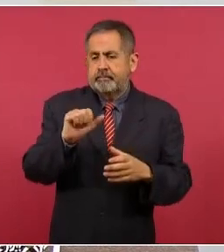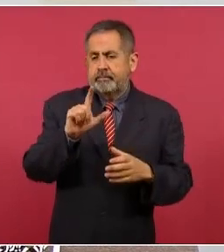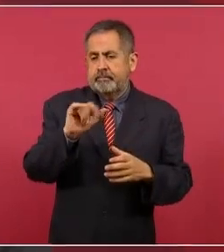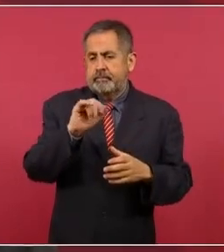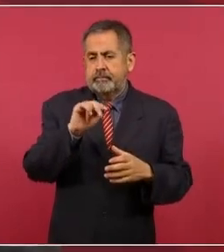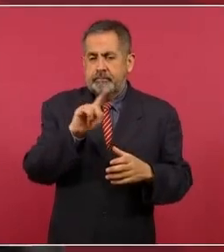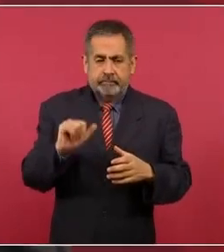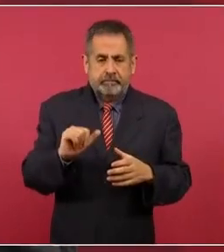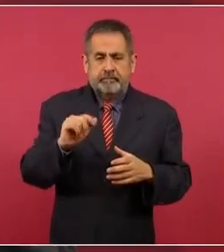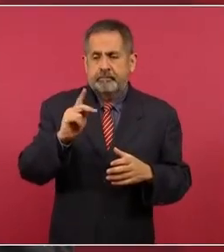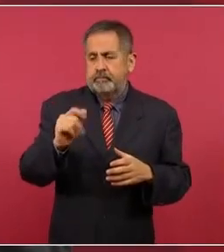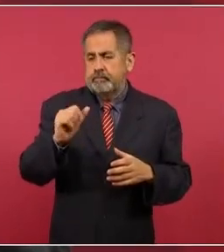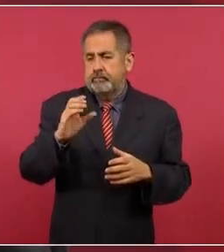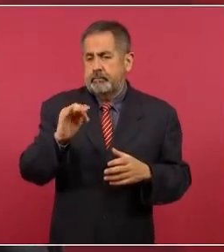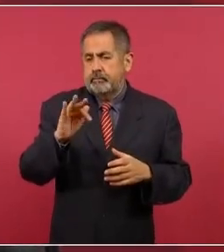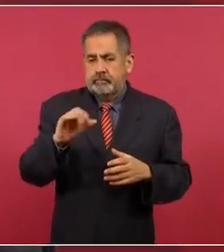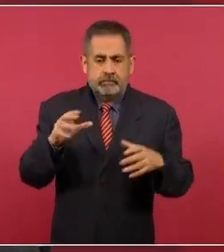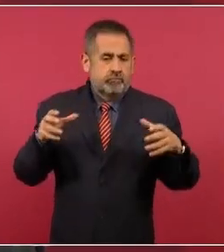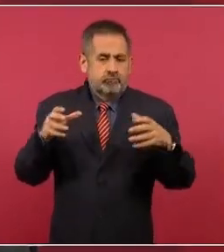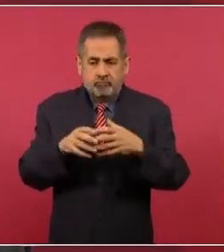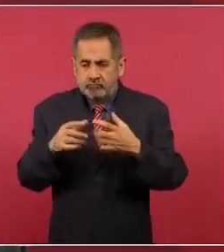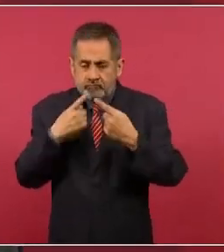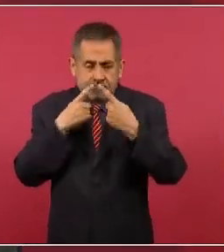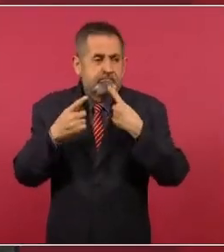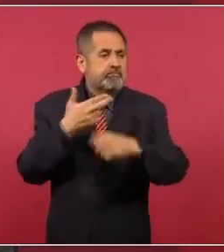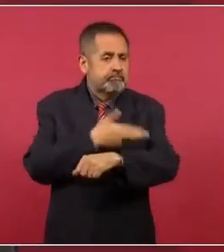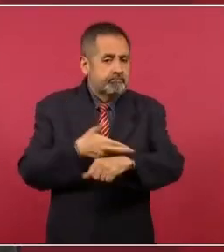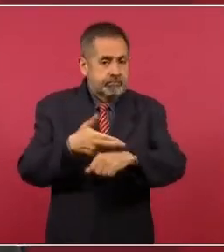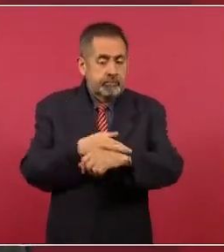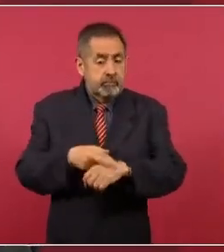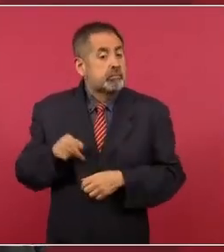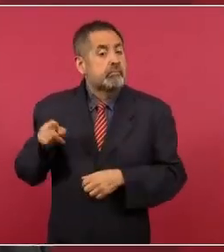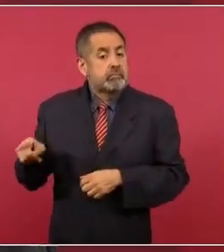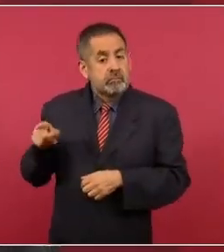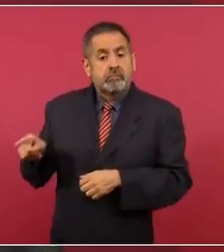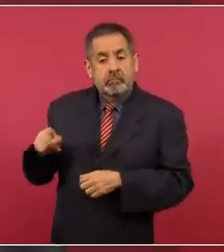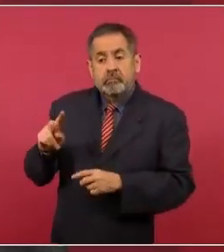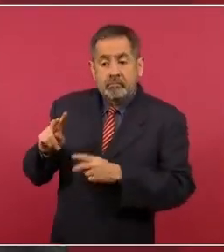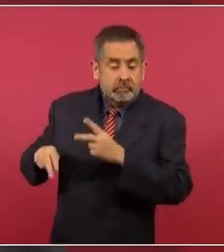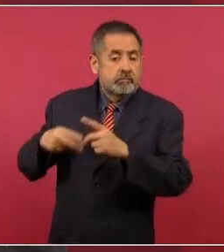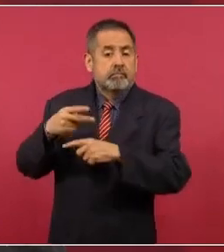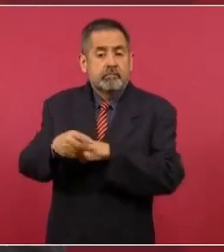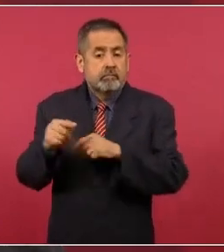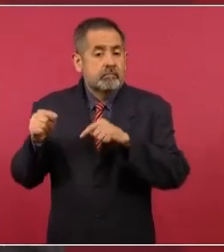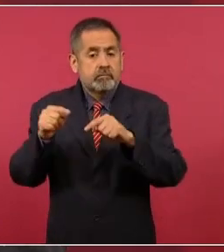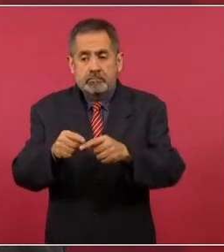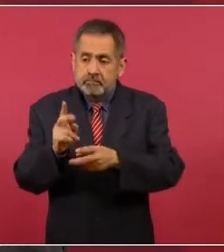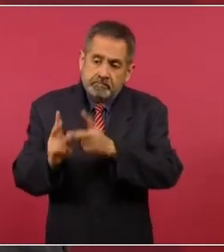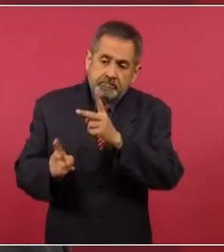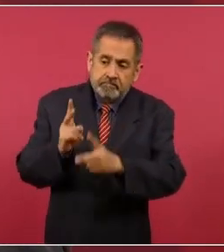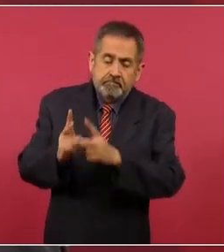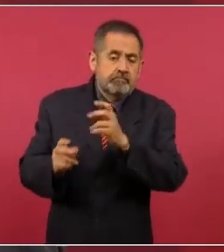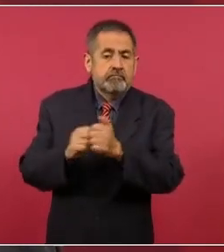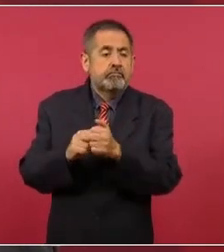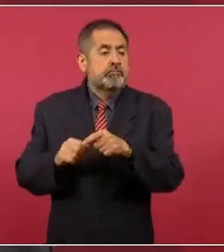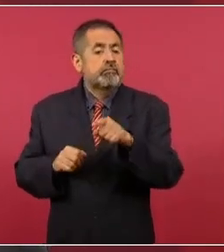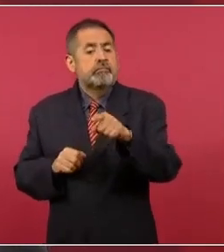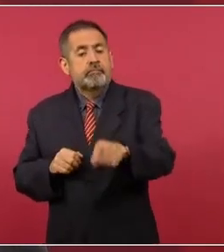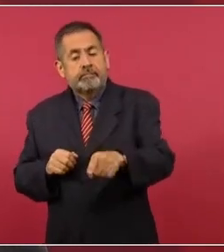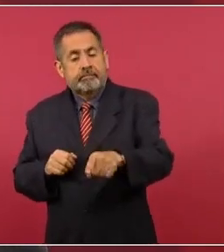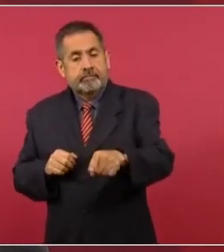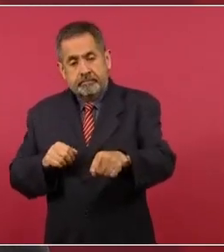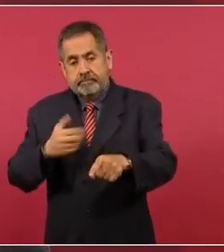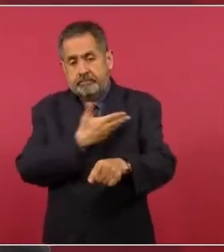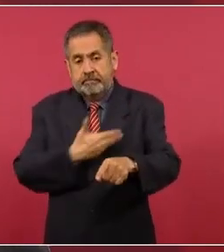Pacífico, estamos en eso, él va precisamente a platicar con